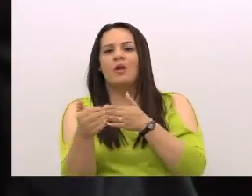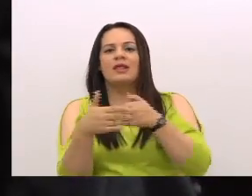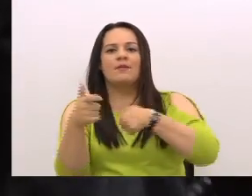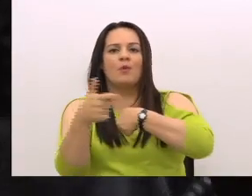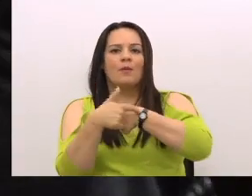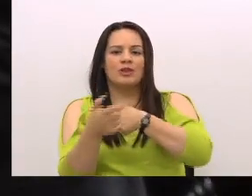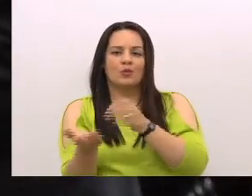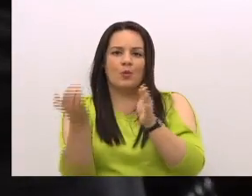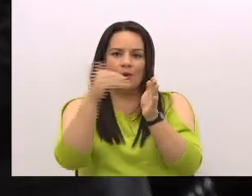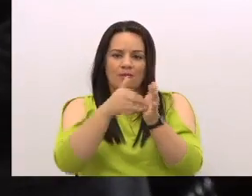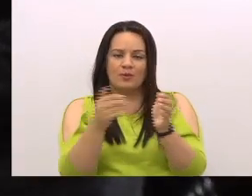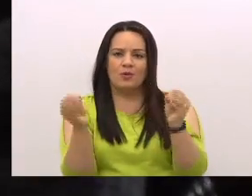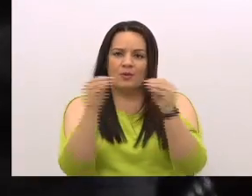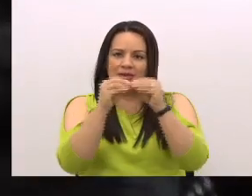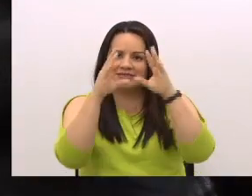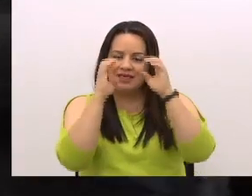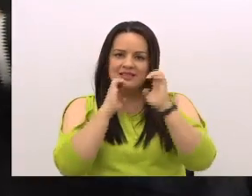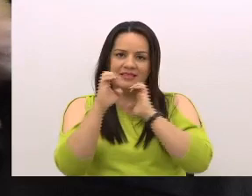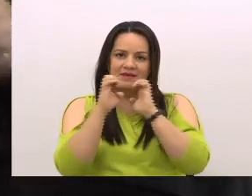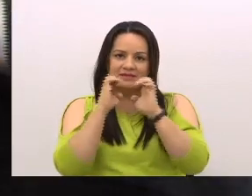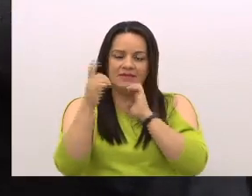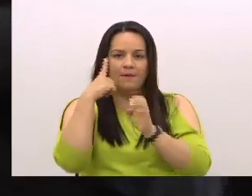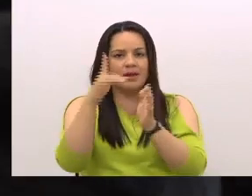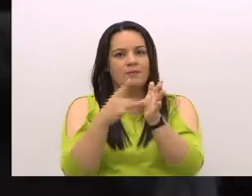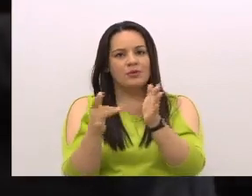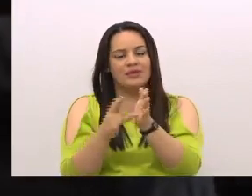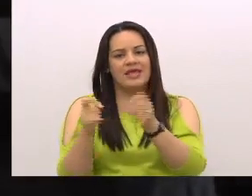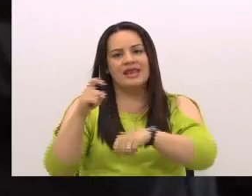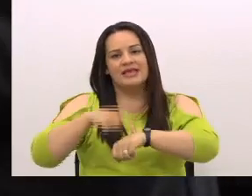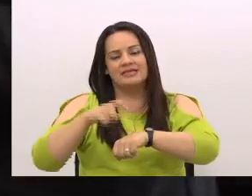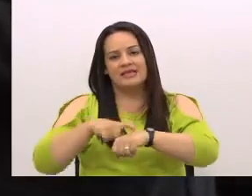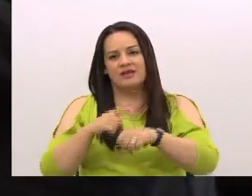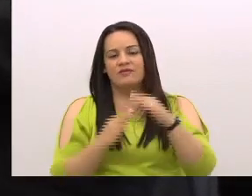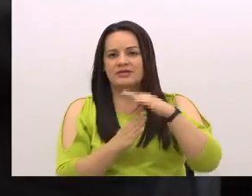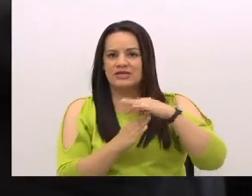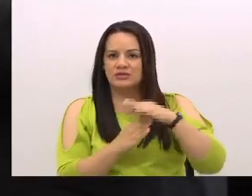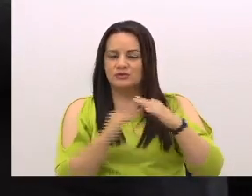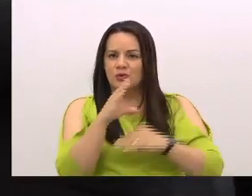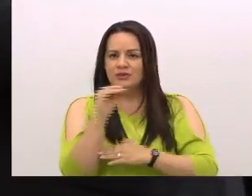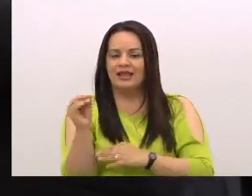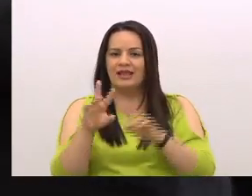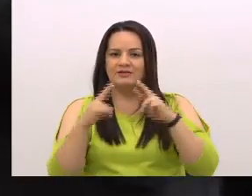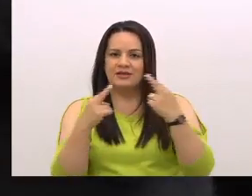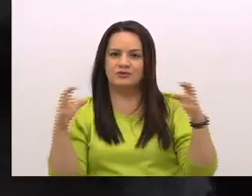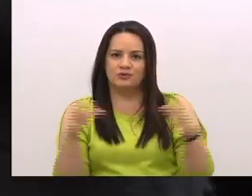regresamos con más entrevistas para aprovechar este receso de la sesión correspondiente al día de hoy. Gracias.